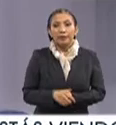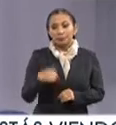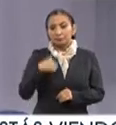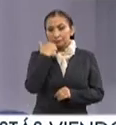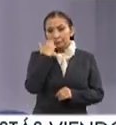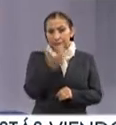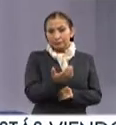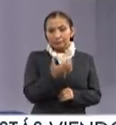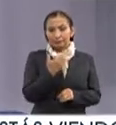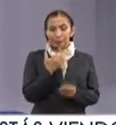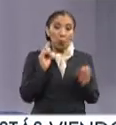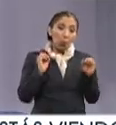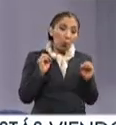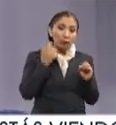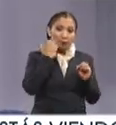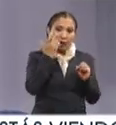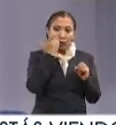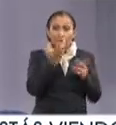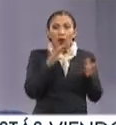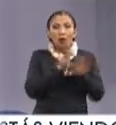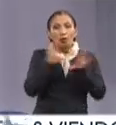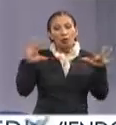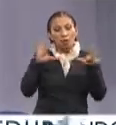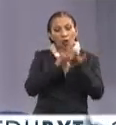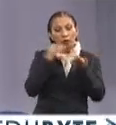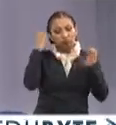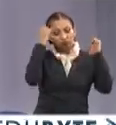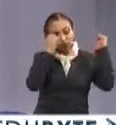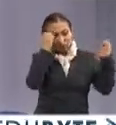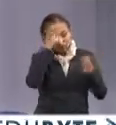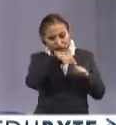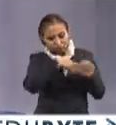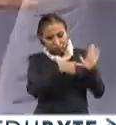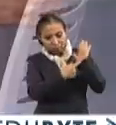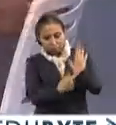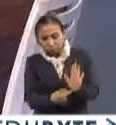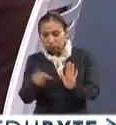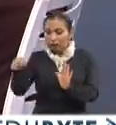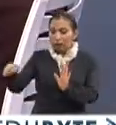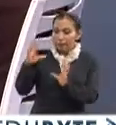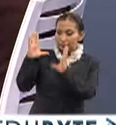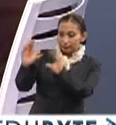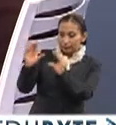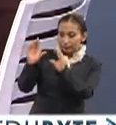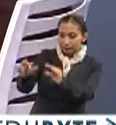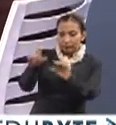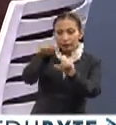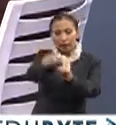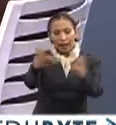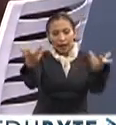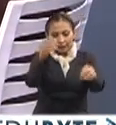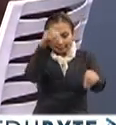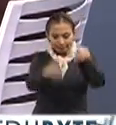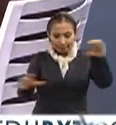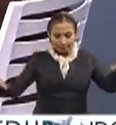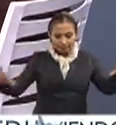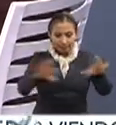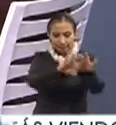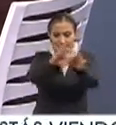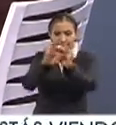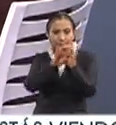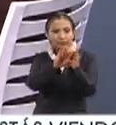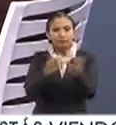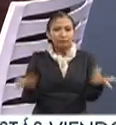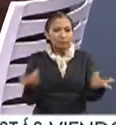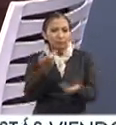yo quisiera que... O quisiera esta sinergia entre exhibidores... Exacto. ...formadores y realizadores, Cinti. ¿Por qué no se